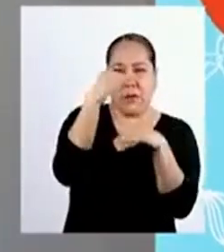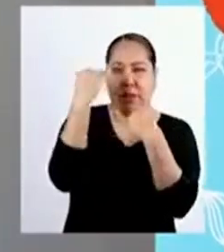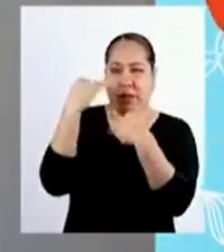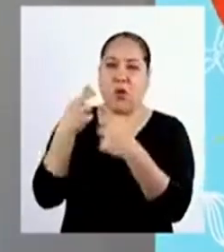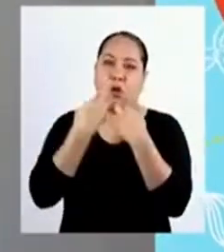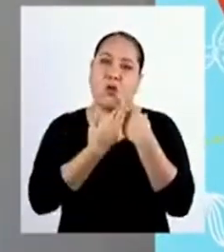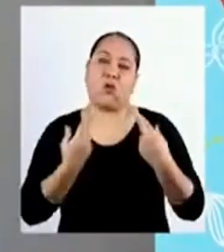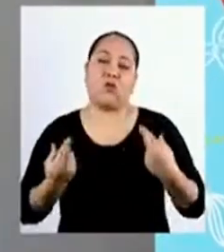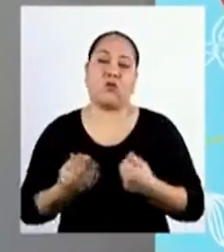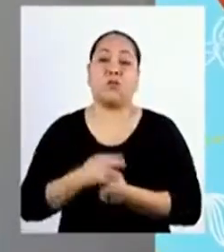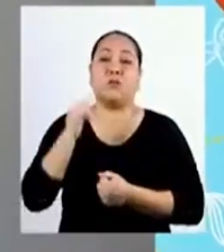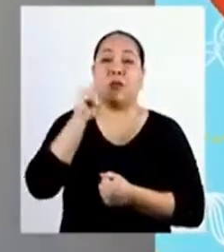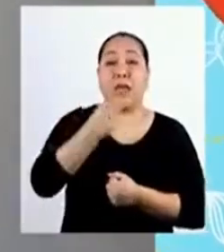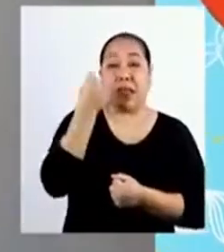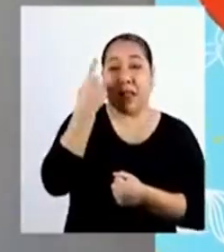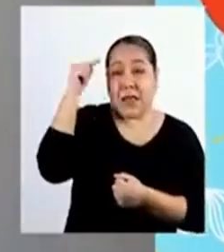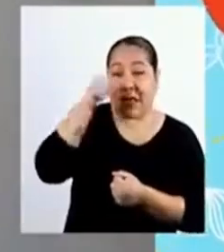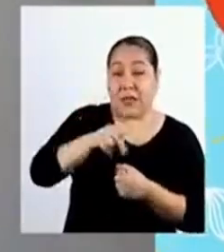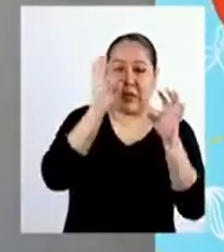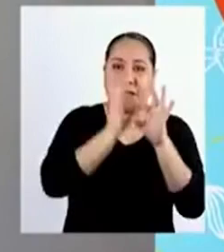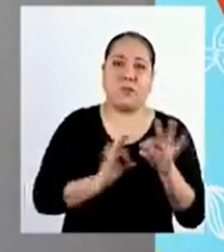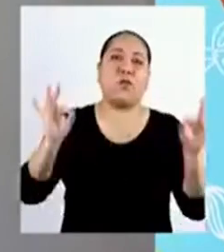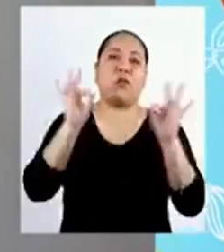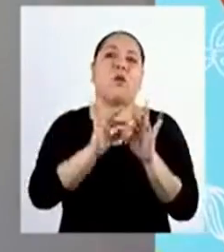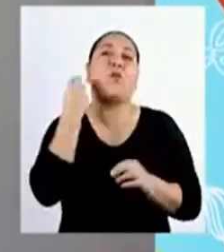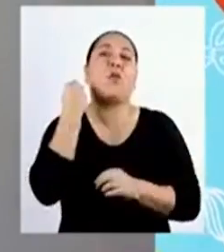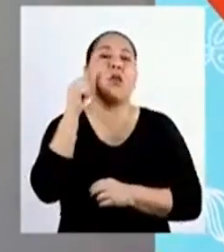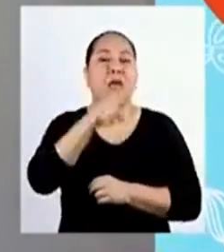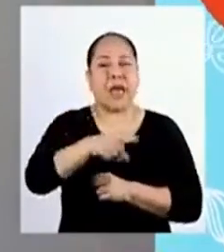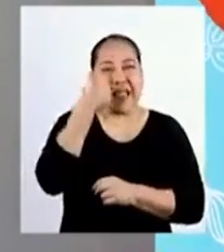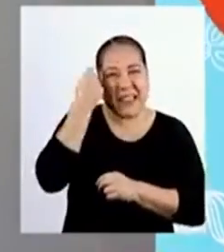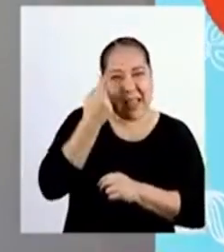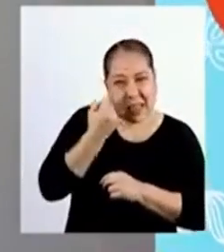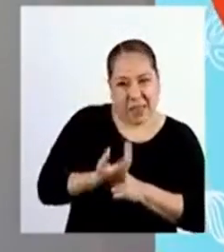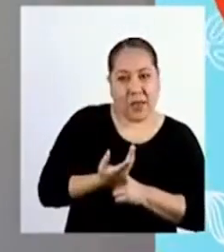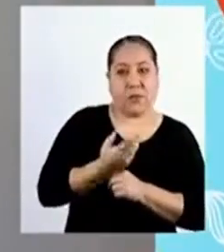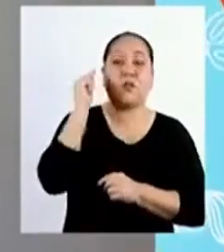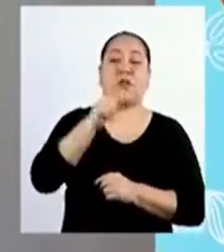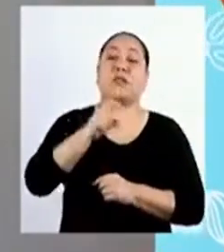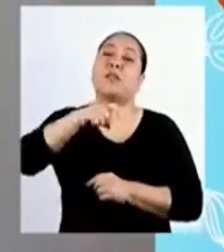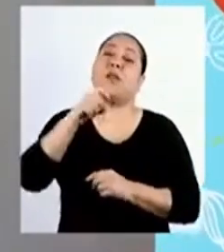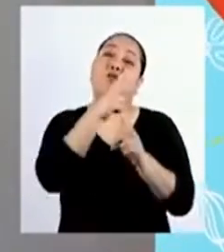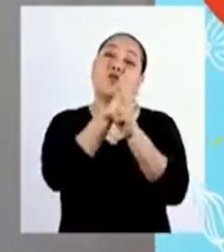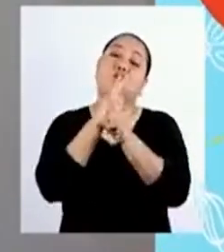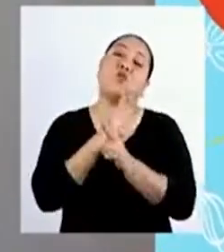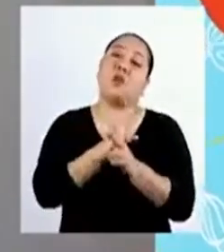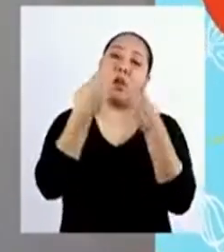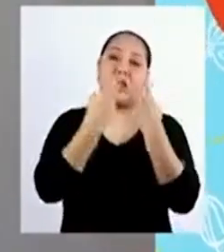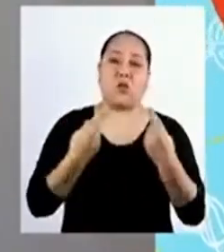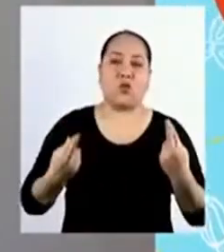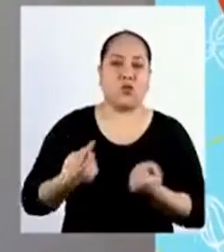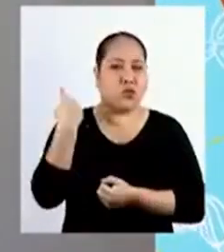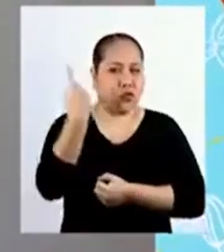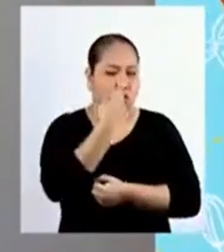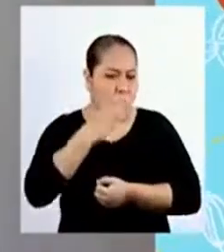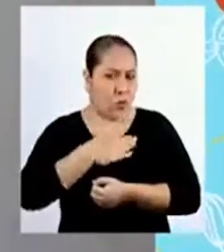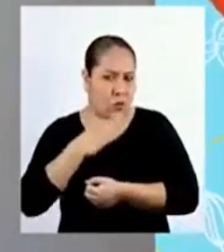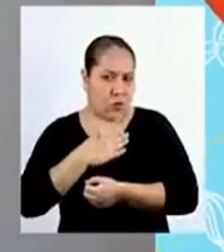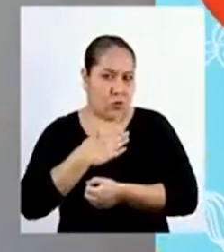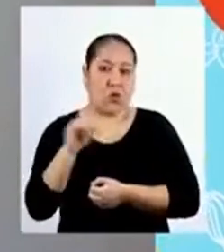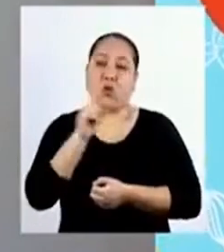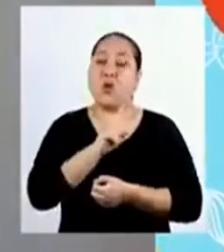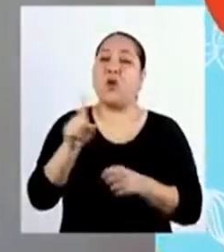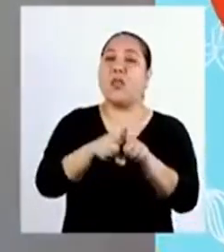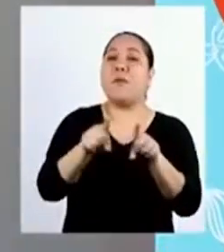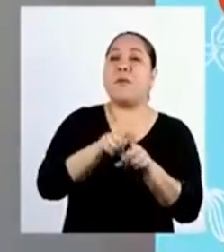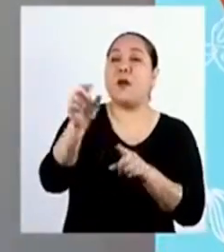de recursos Entender esto es muy importante Porque así comprendemos Que debemos cuidar nuestros recursos No solo para nosotros